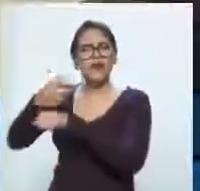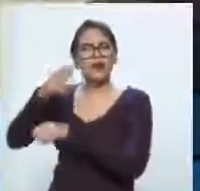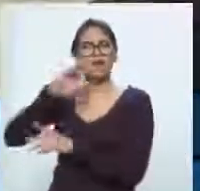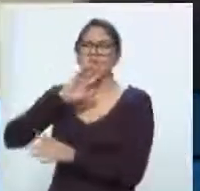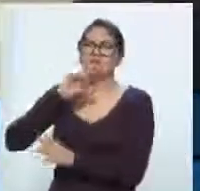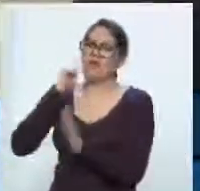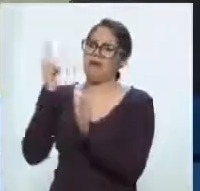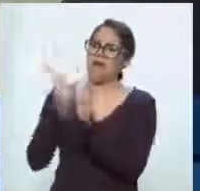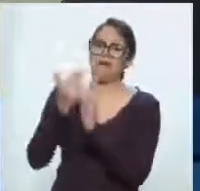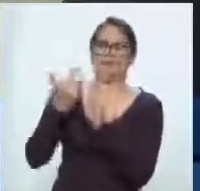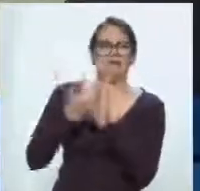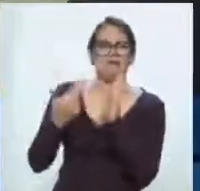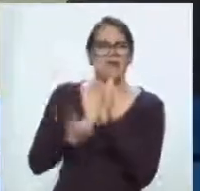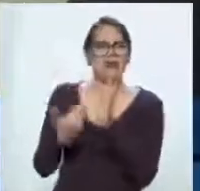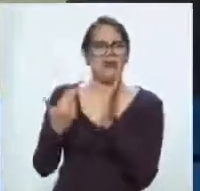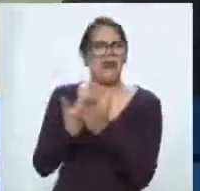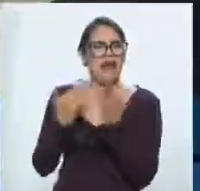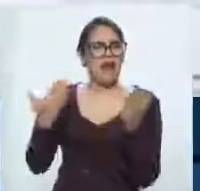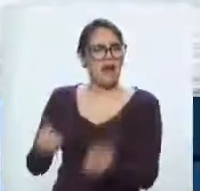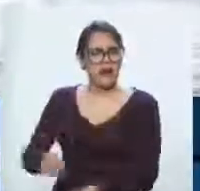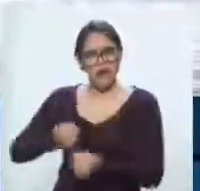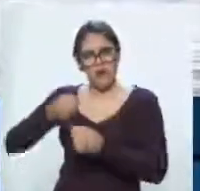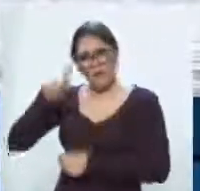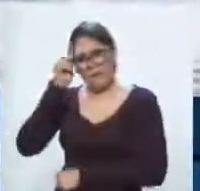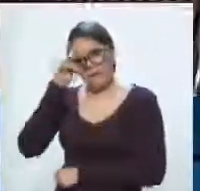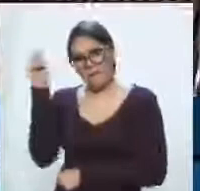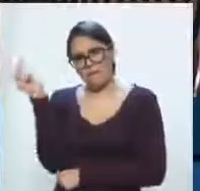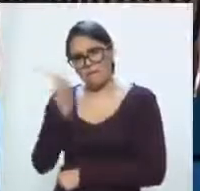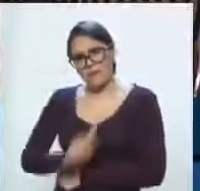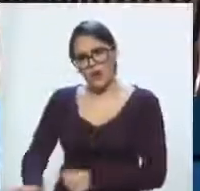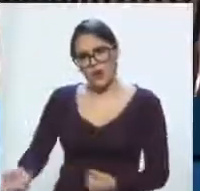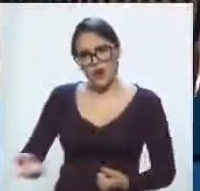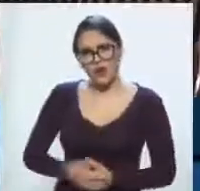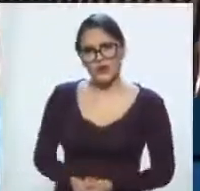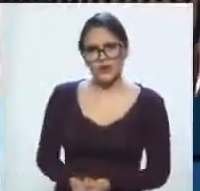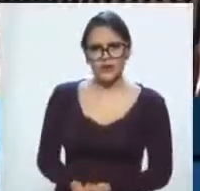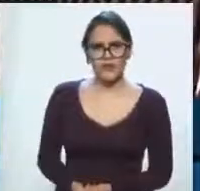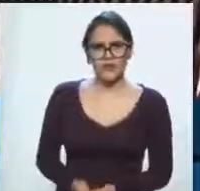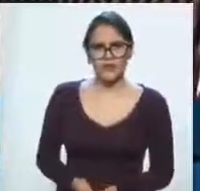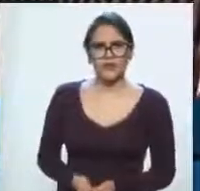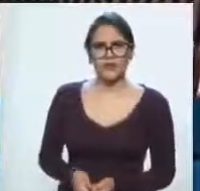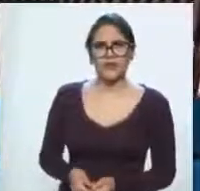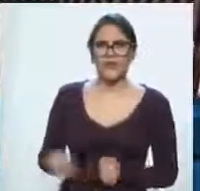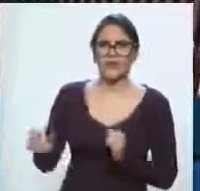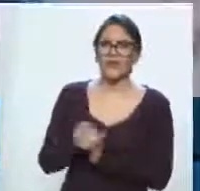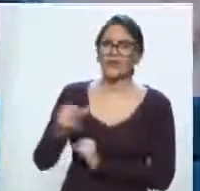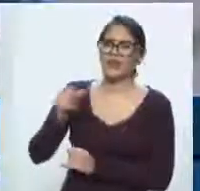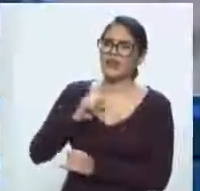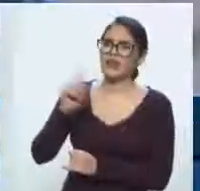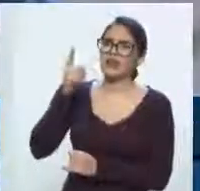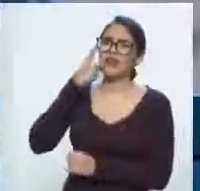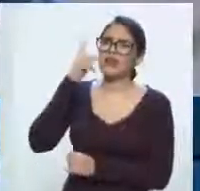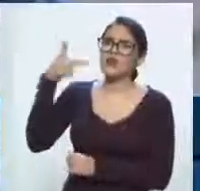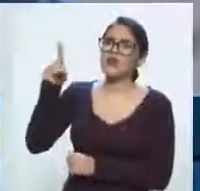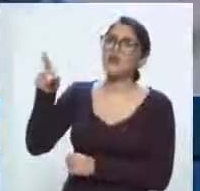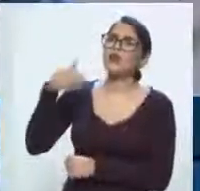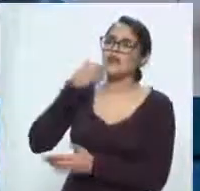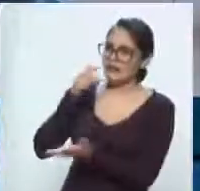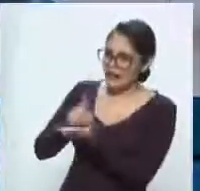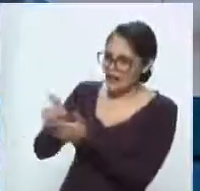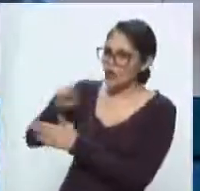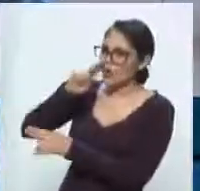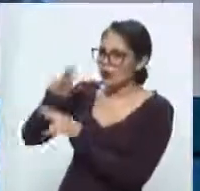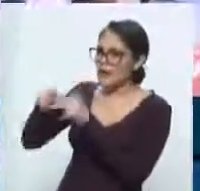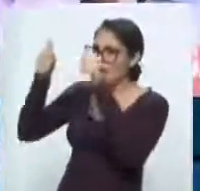deportaciones exprés, está negado en los hechos del derecho al asilo y también existen